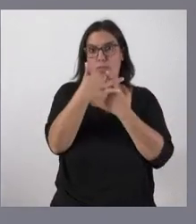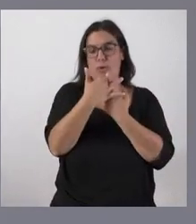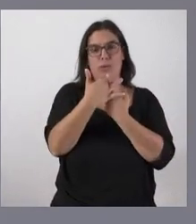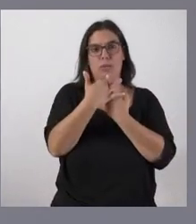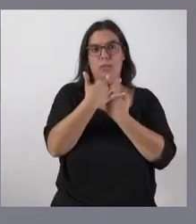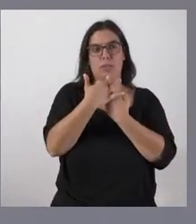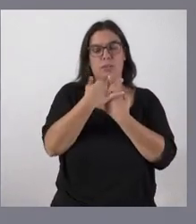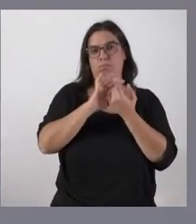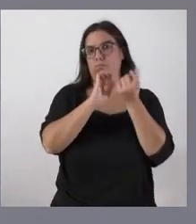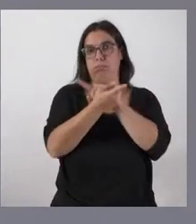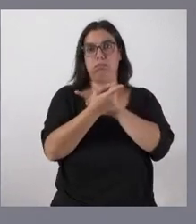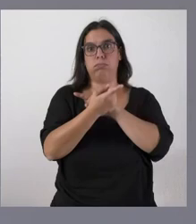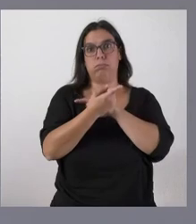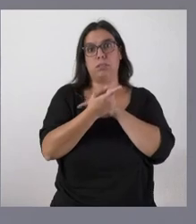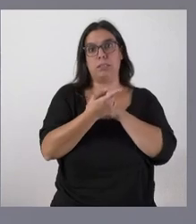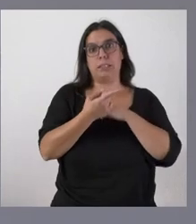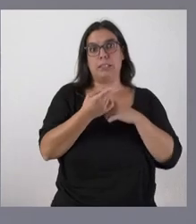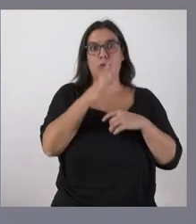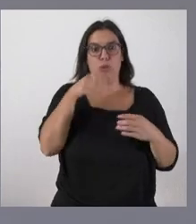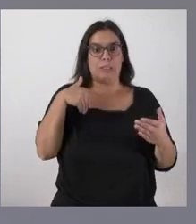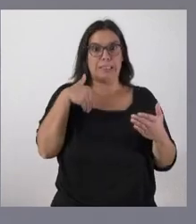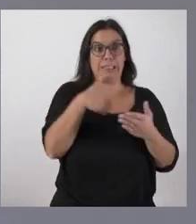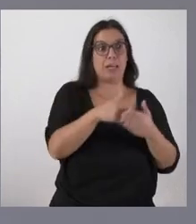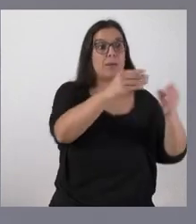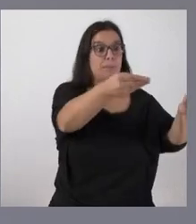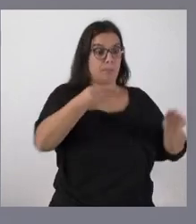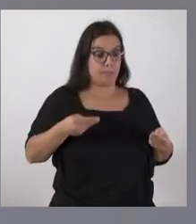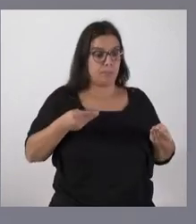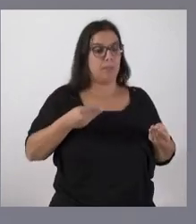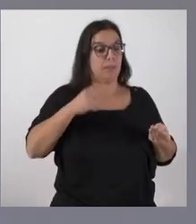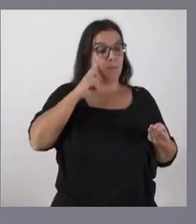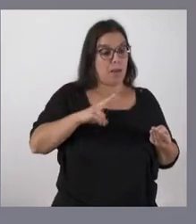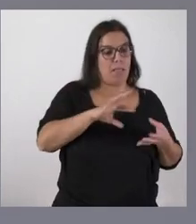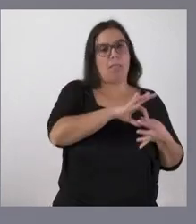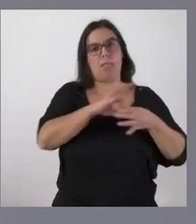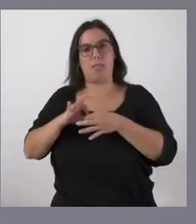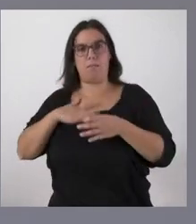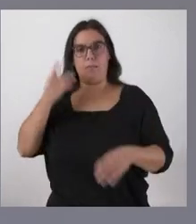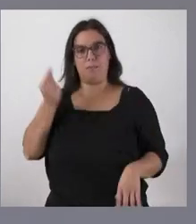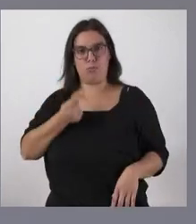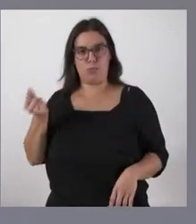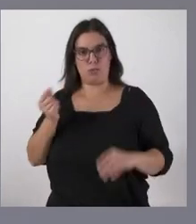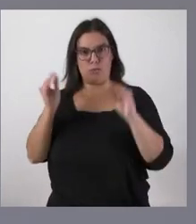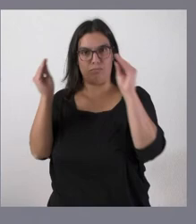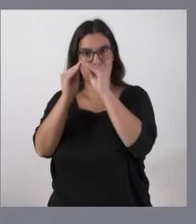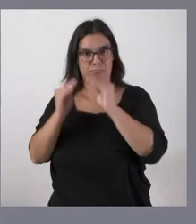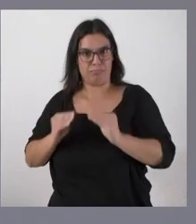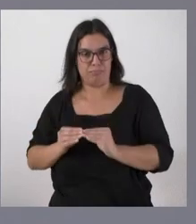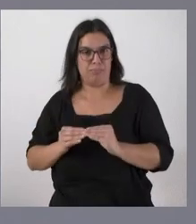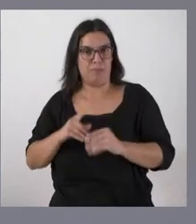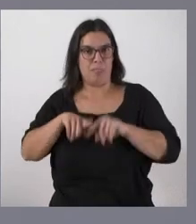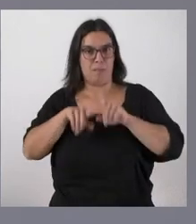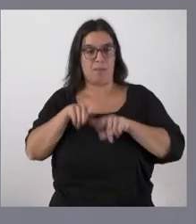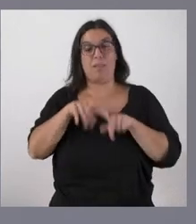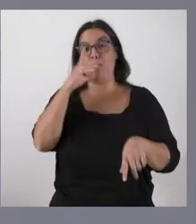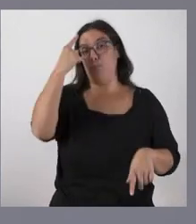algunas de ellas pues explica también la necesidad de acomodar nuestros presupuestos a esa realidad saben ustedes por ejemplo que la